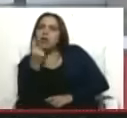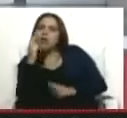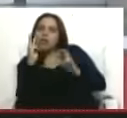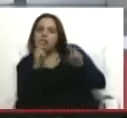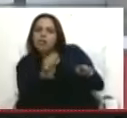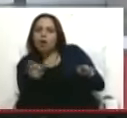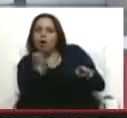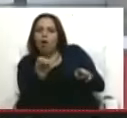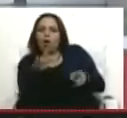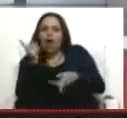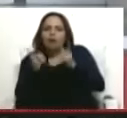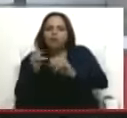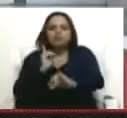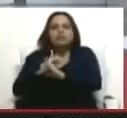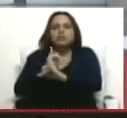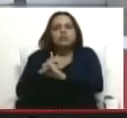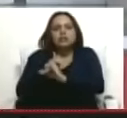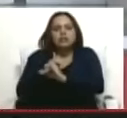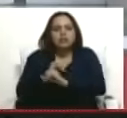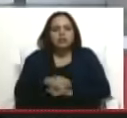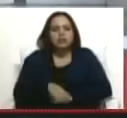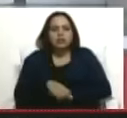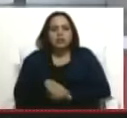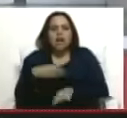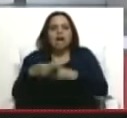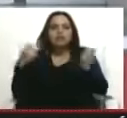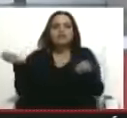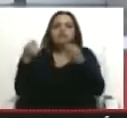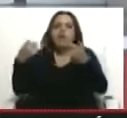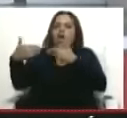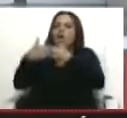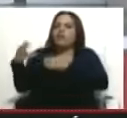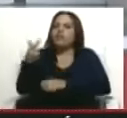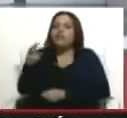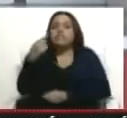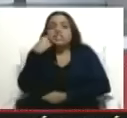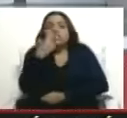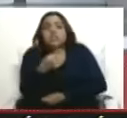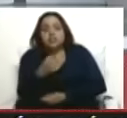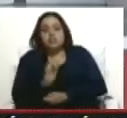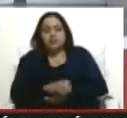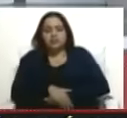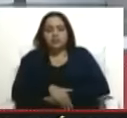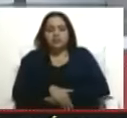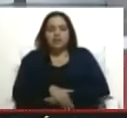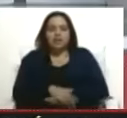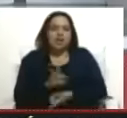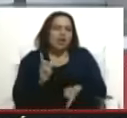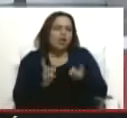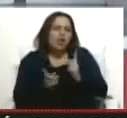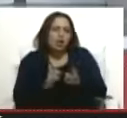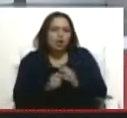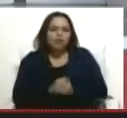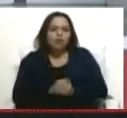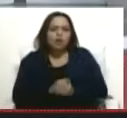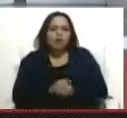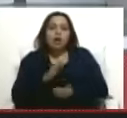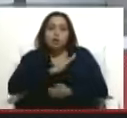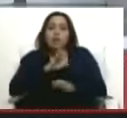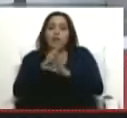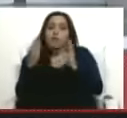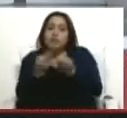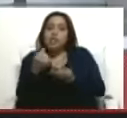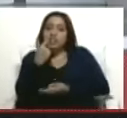plataforma de propaganda contra el país para decir algo que sus propios familiares